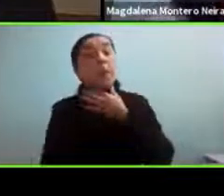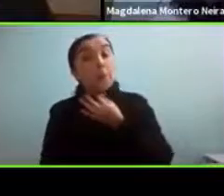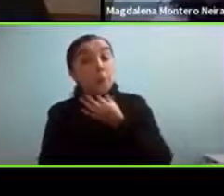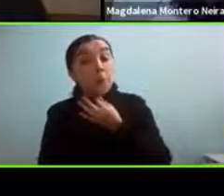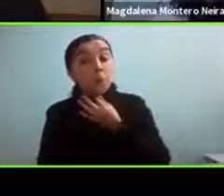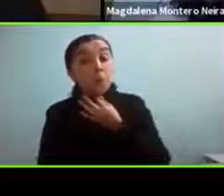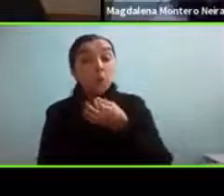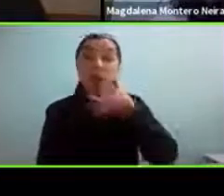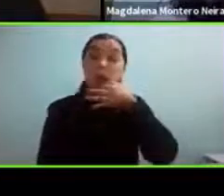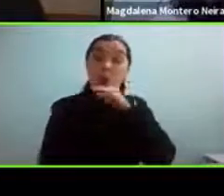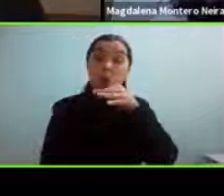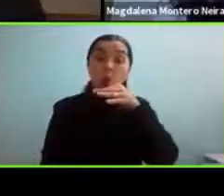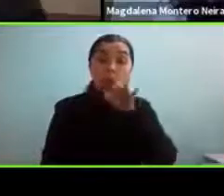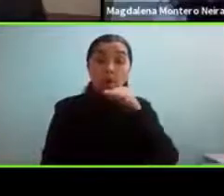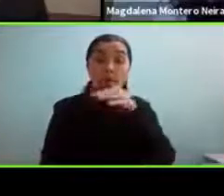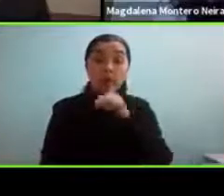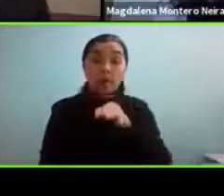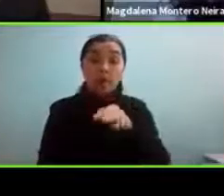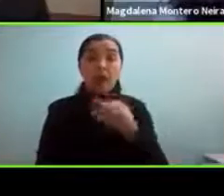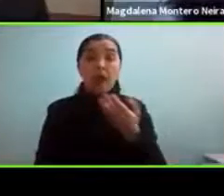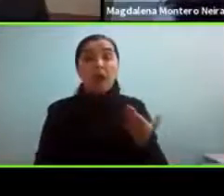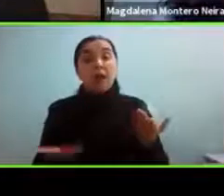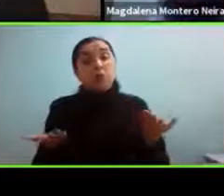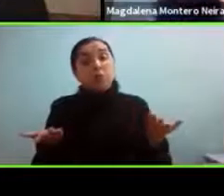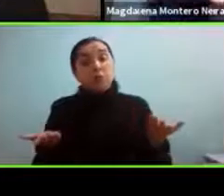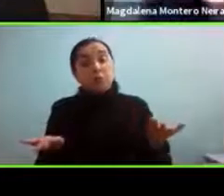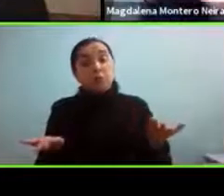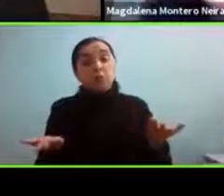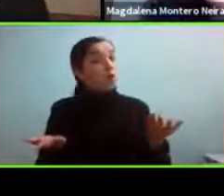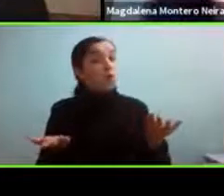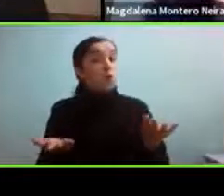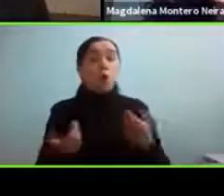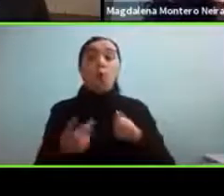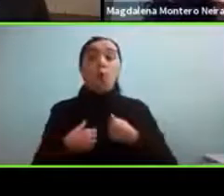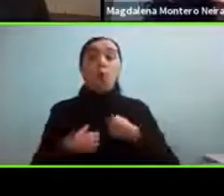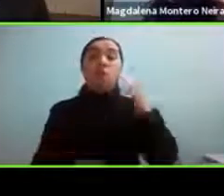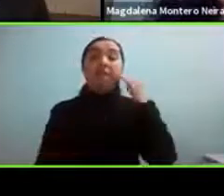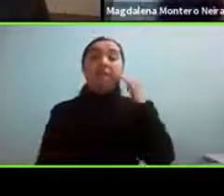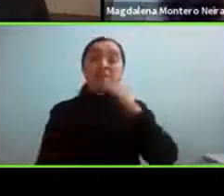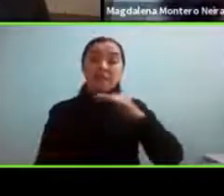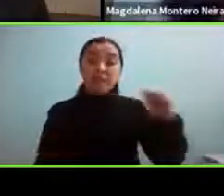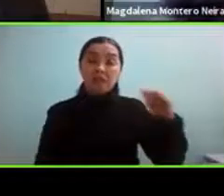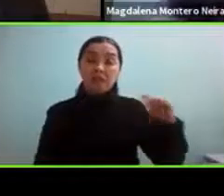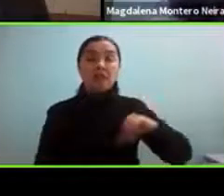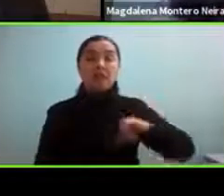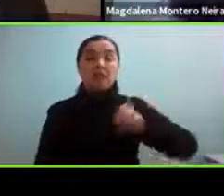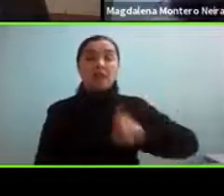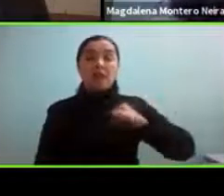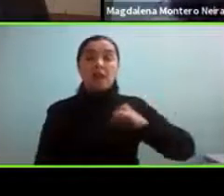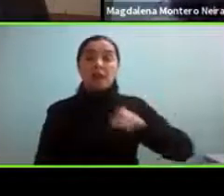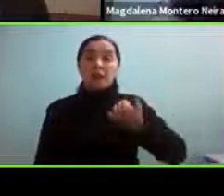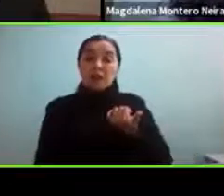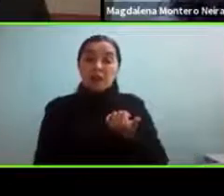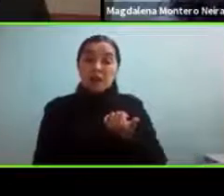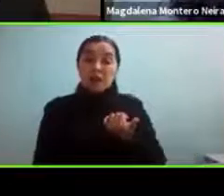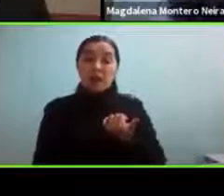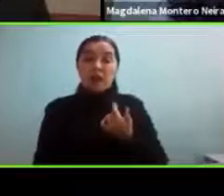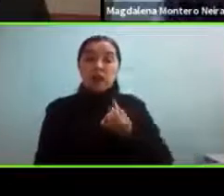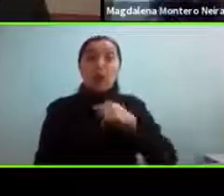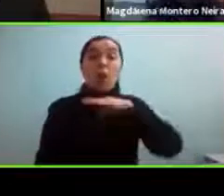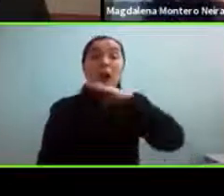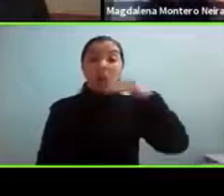un poco sobre cómo fue mi infancia, mi adolescencia, mi adultez